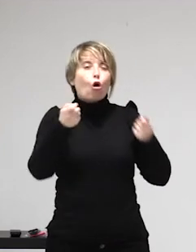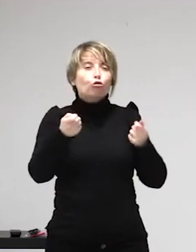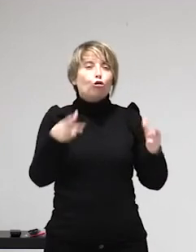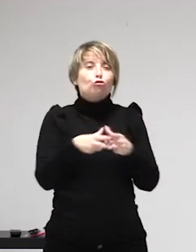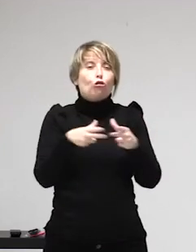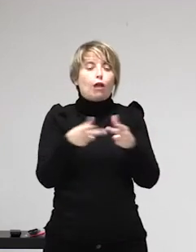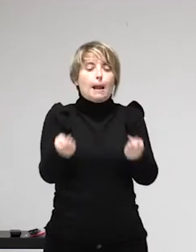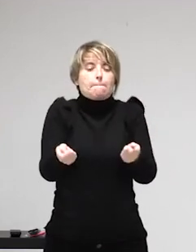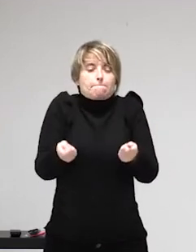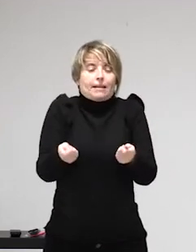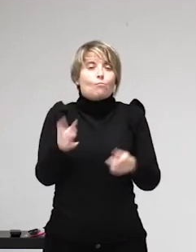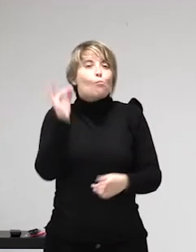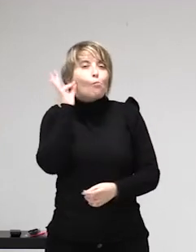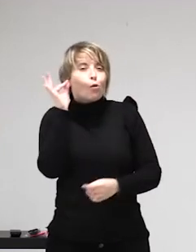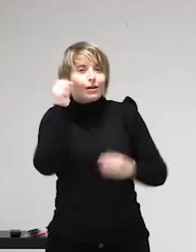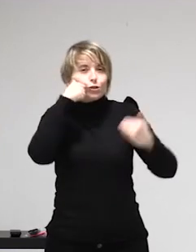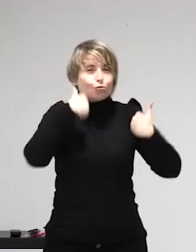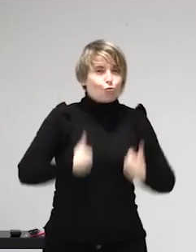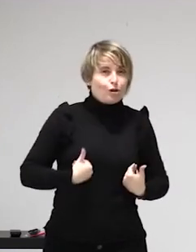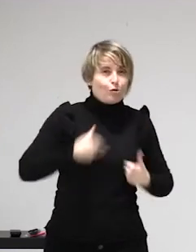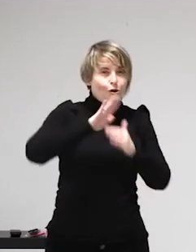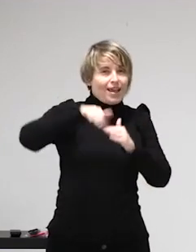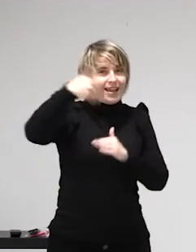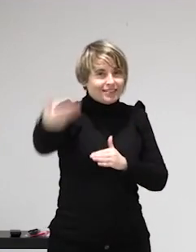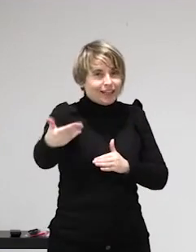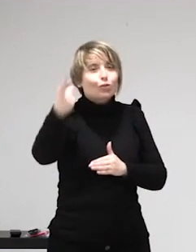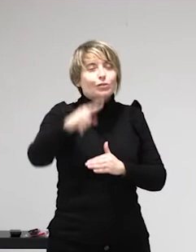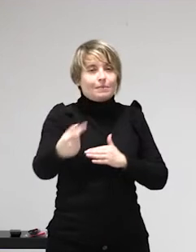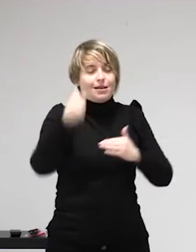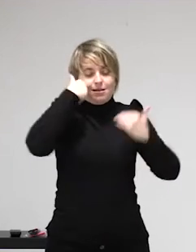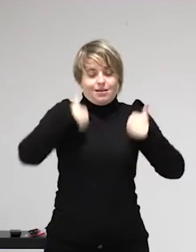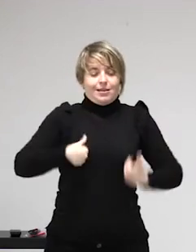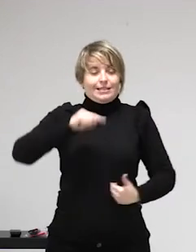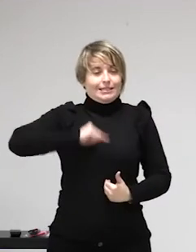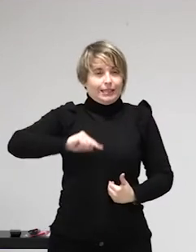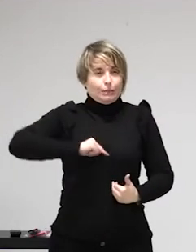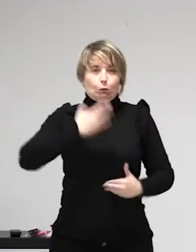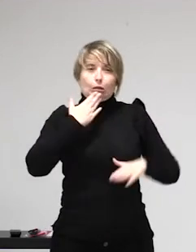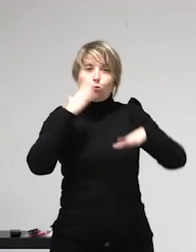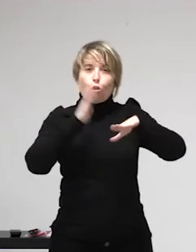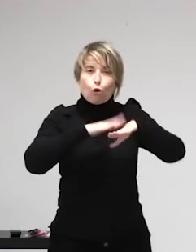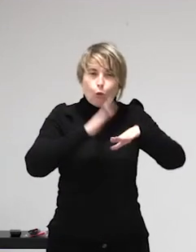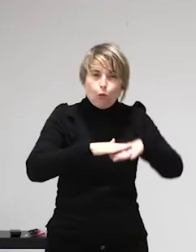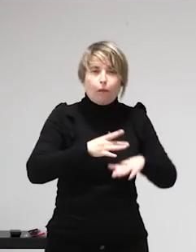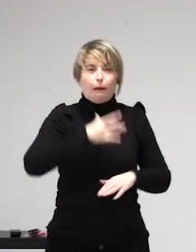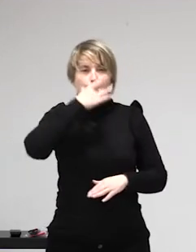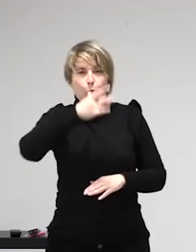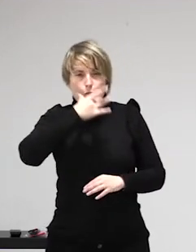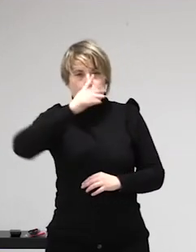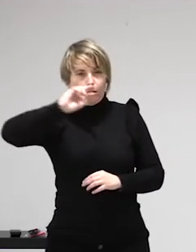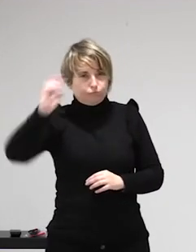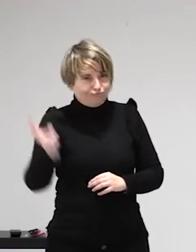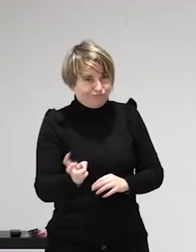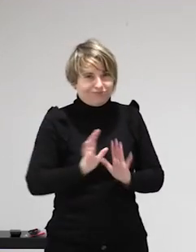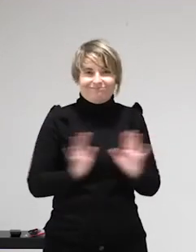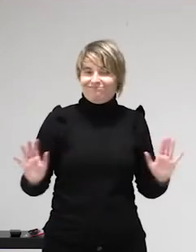para cualquier necesidad que tengamos que satisfacer, no solo la sexualidad, también la alimentación, etcétera, ha impuesto unas normas a